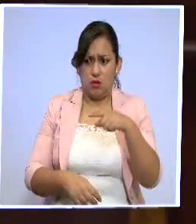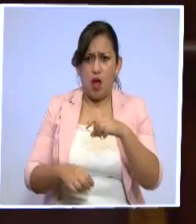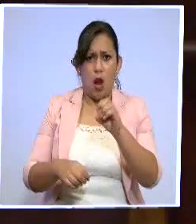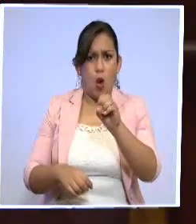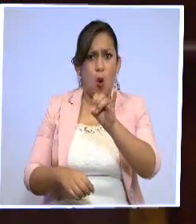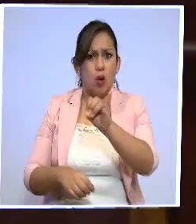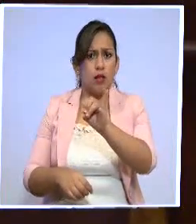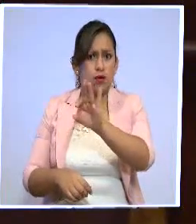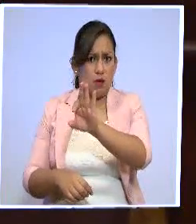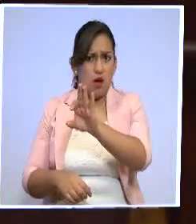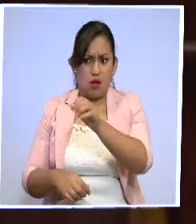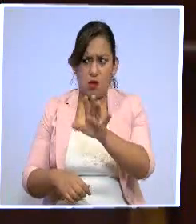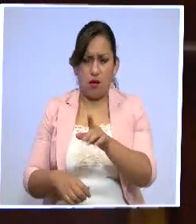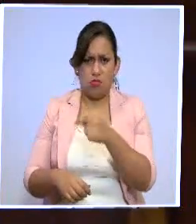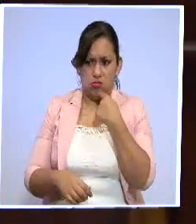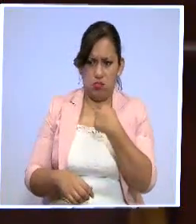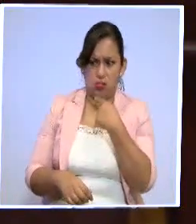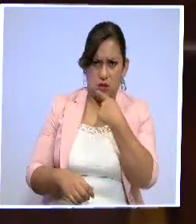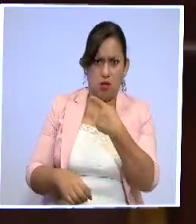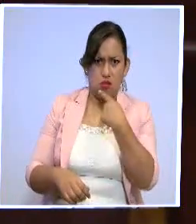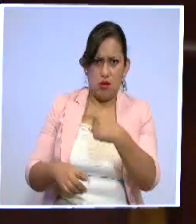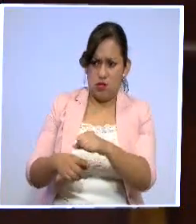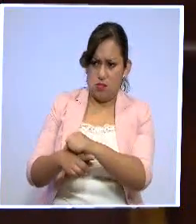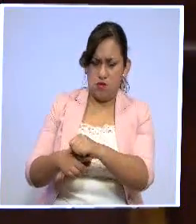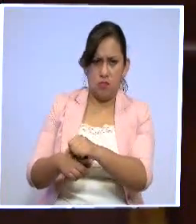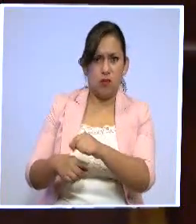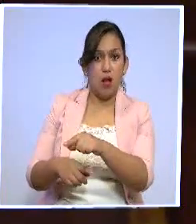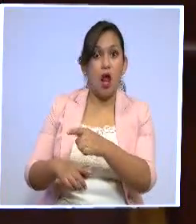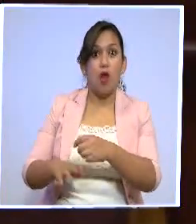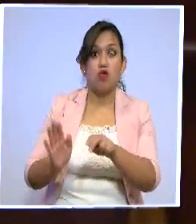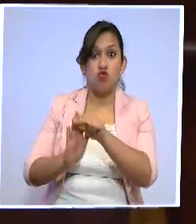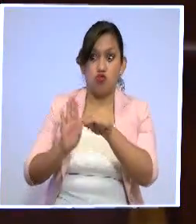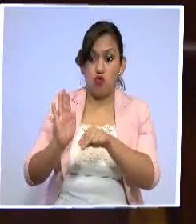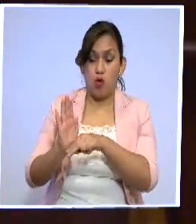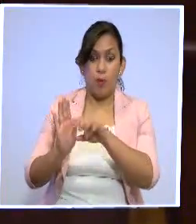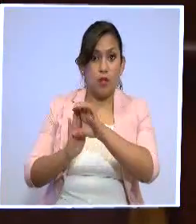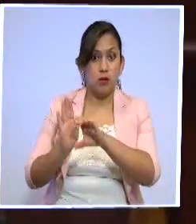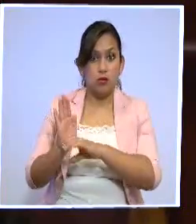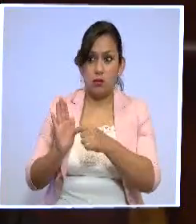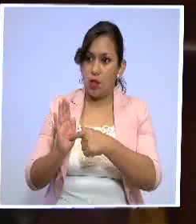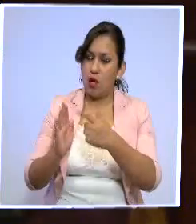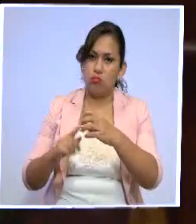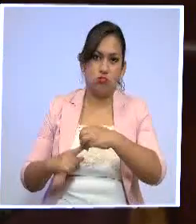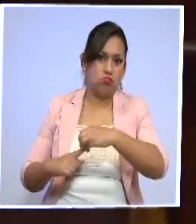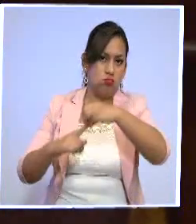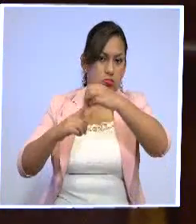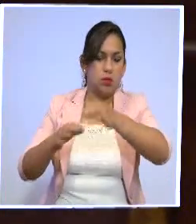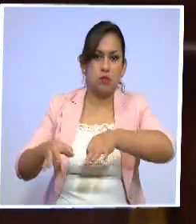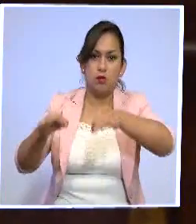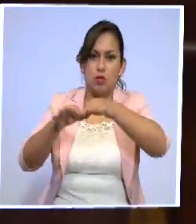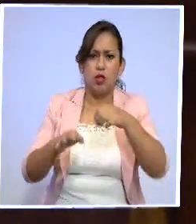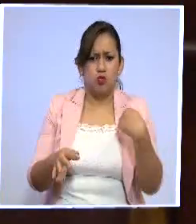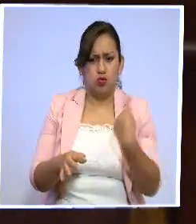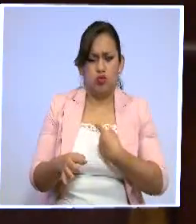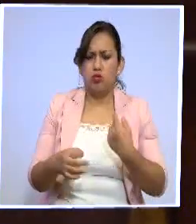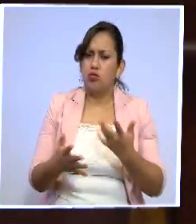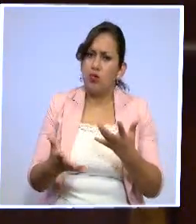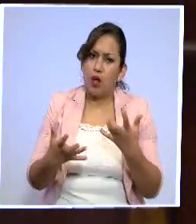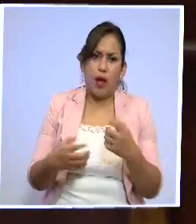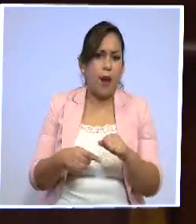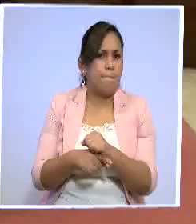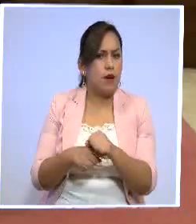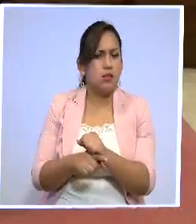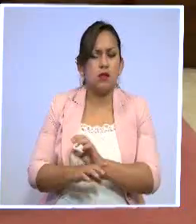que la norma constitucional igualmente le da supremacía si estos están ratificados y simplemente lo que queremos es que eso se aplique.